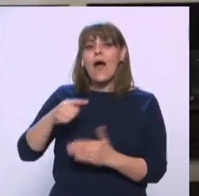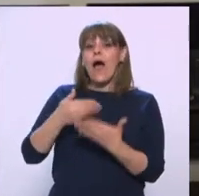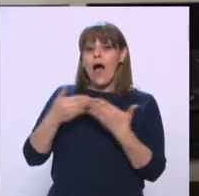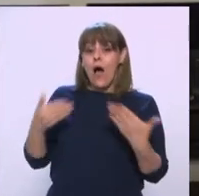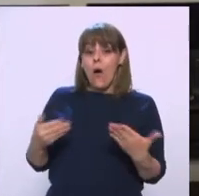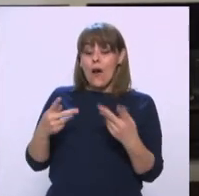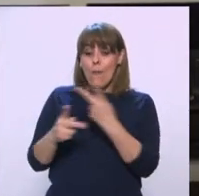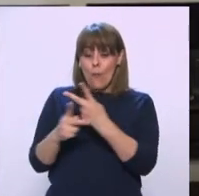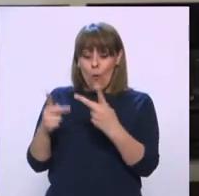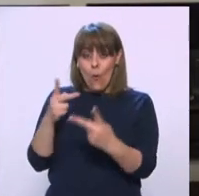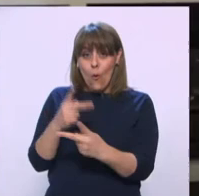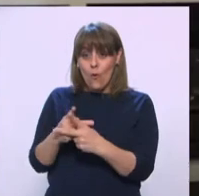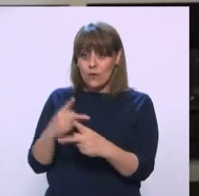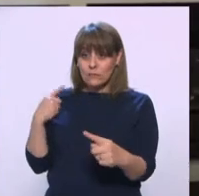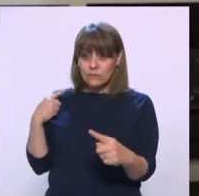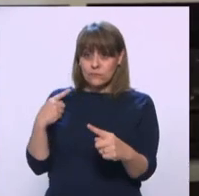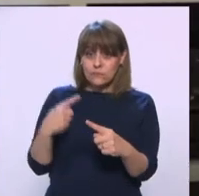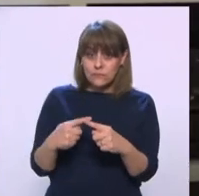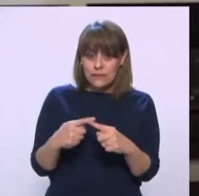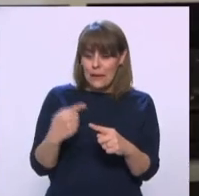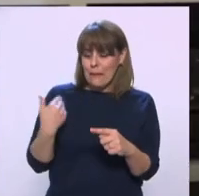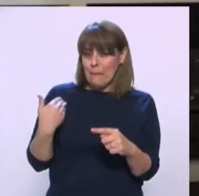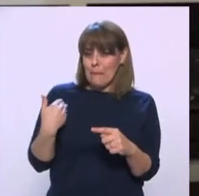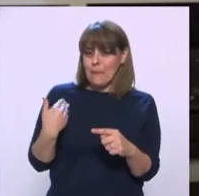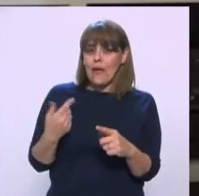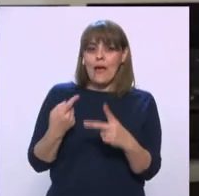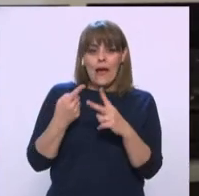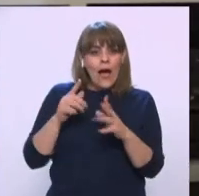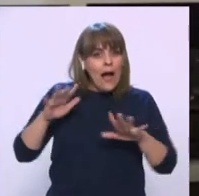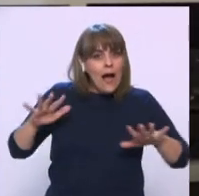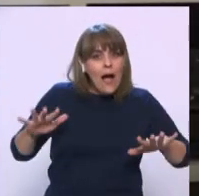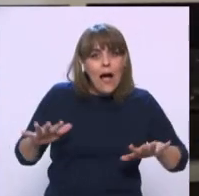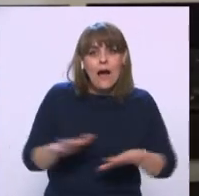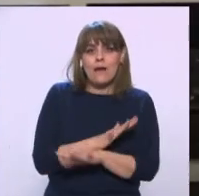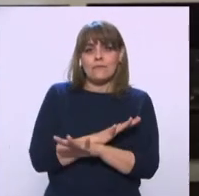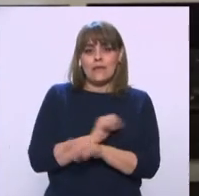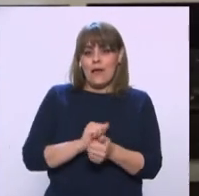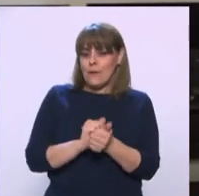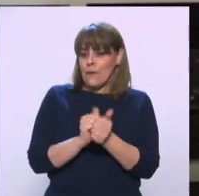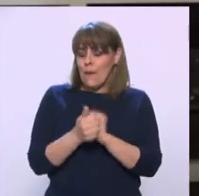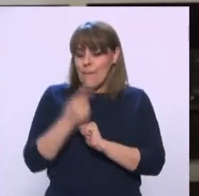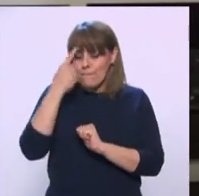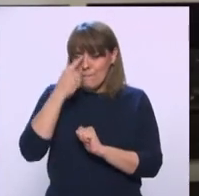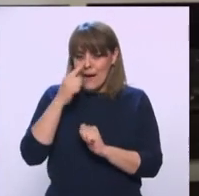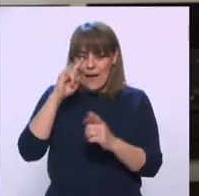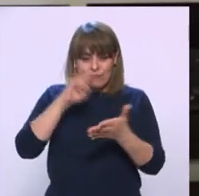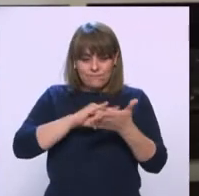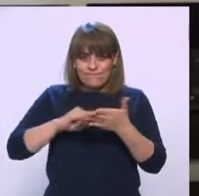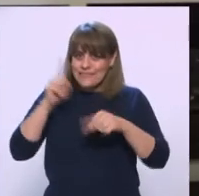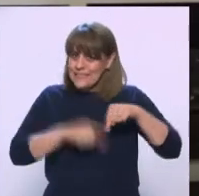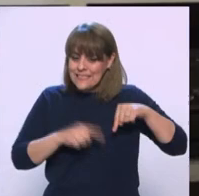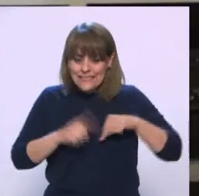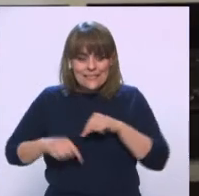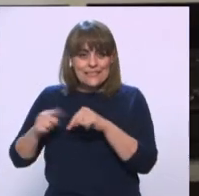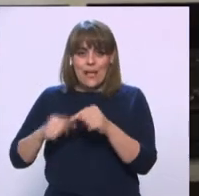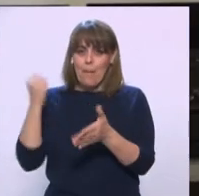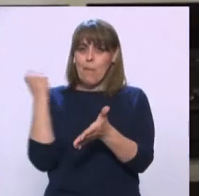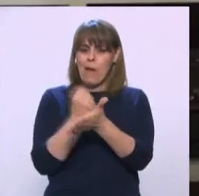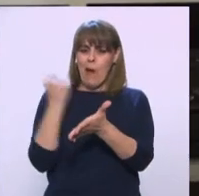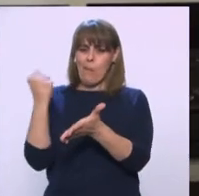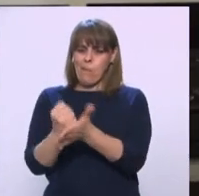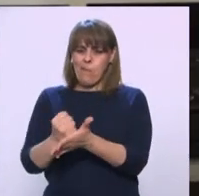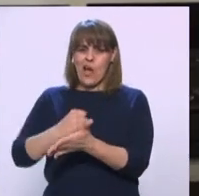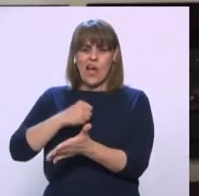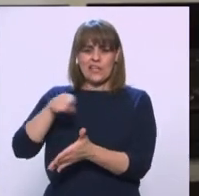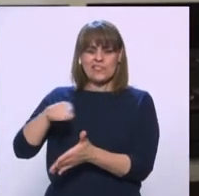en unas cuantas semanas están viéndose reformulados para no tener los sellos y para no ser estigmatizados como